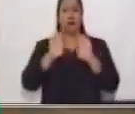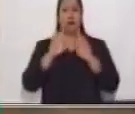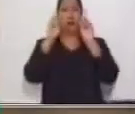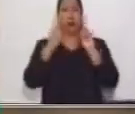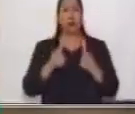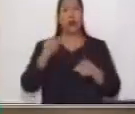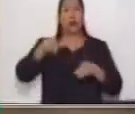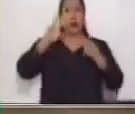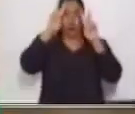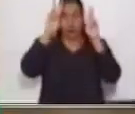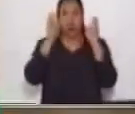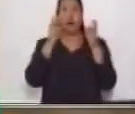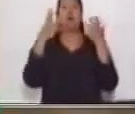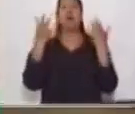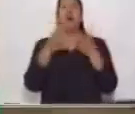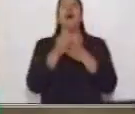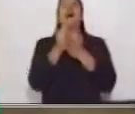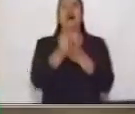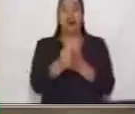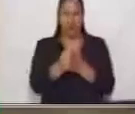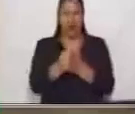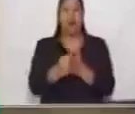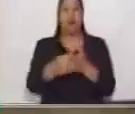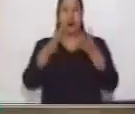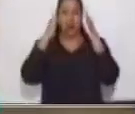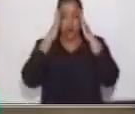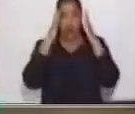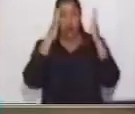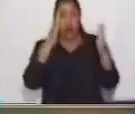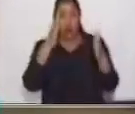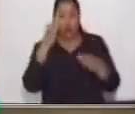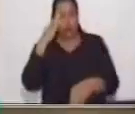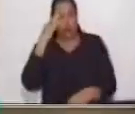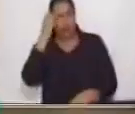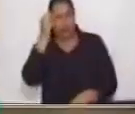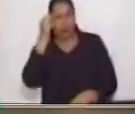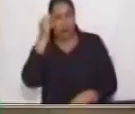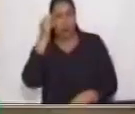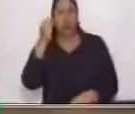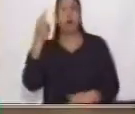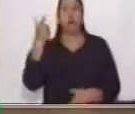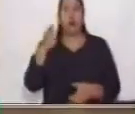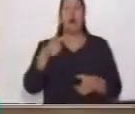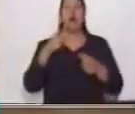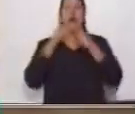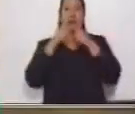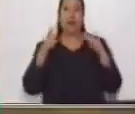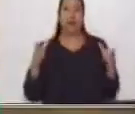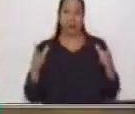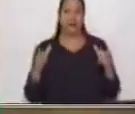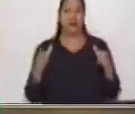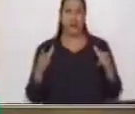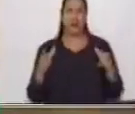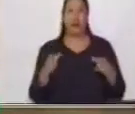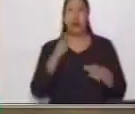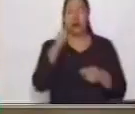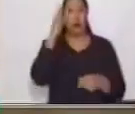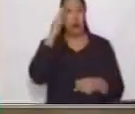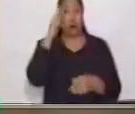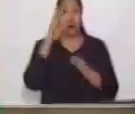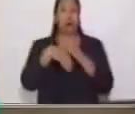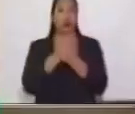a ejercitar habilidades y destrezas como la atención, la memoria y las habilidades lingüísticas. Antes de empezar, te recomiendo que laves tus manos